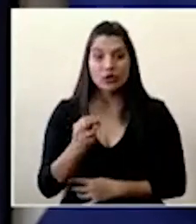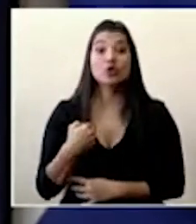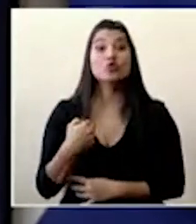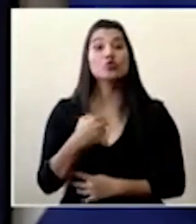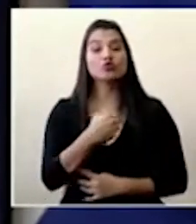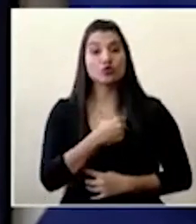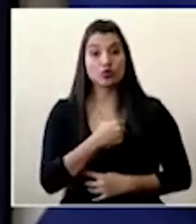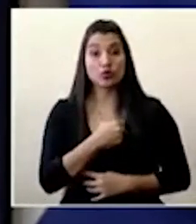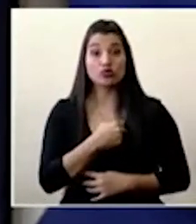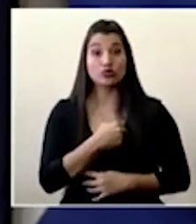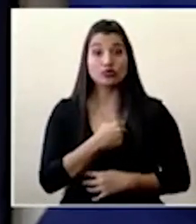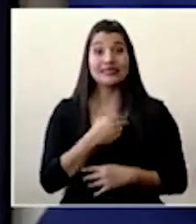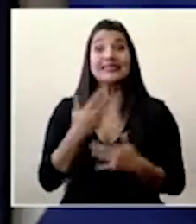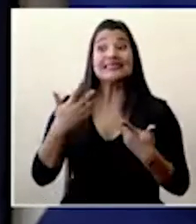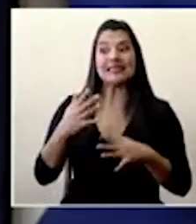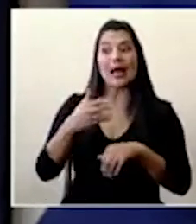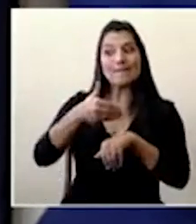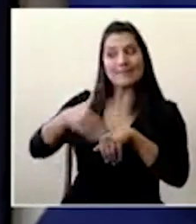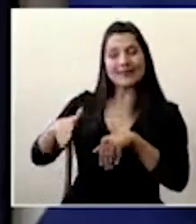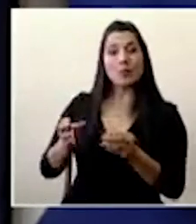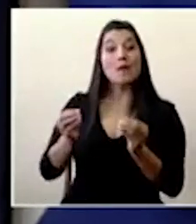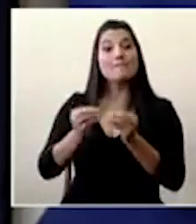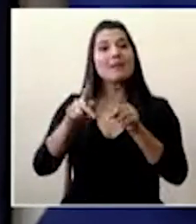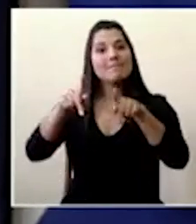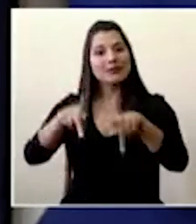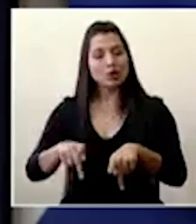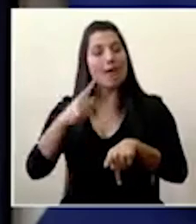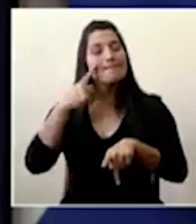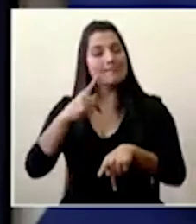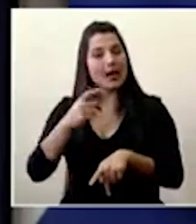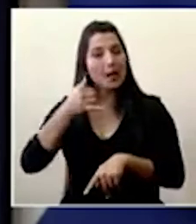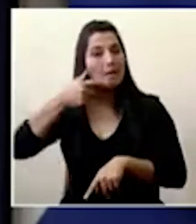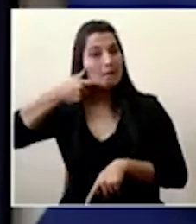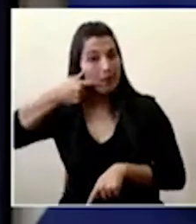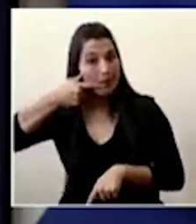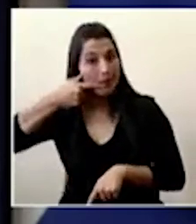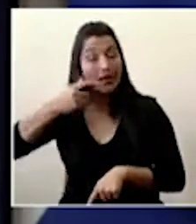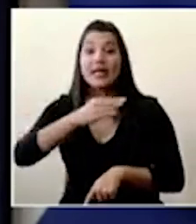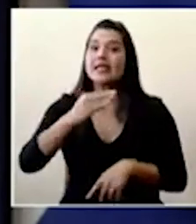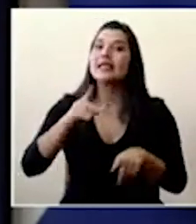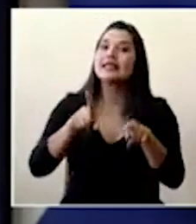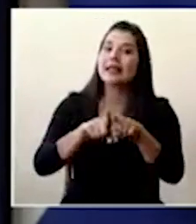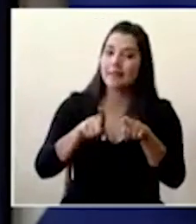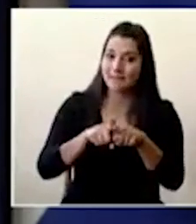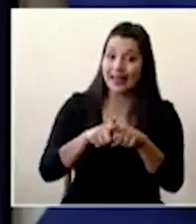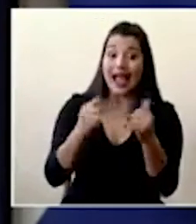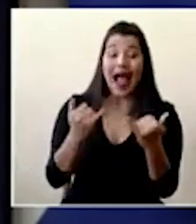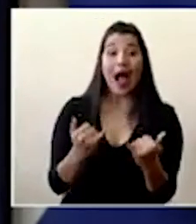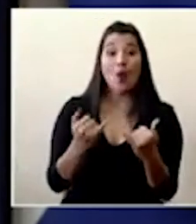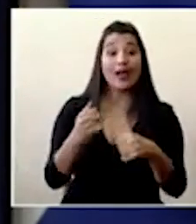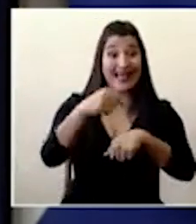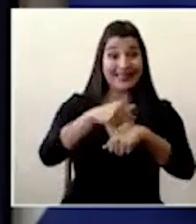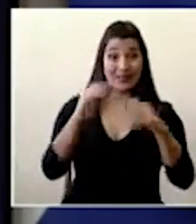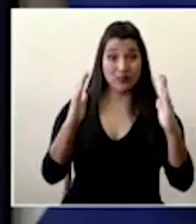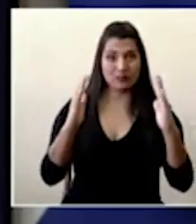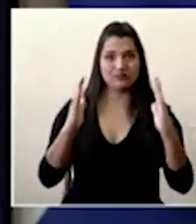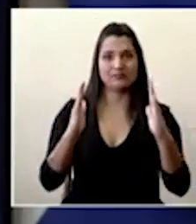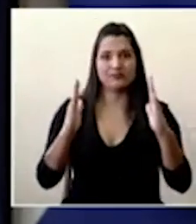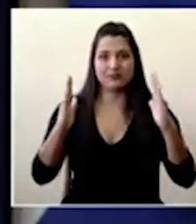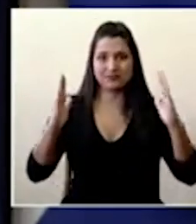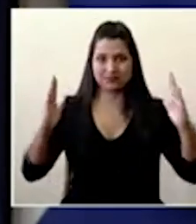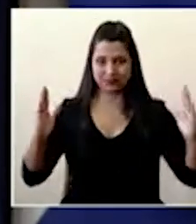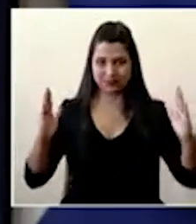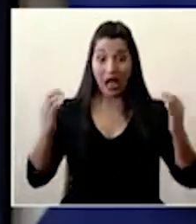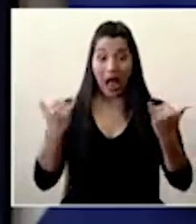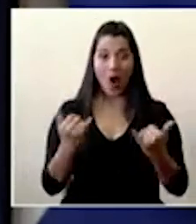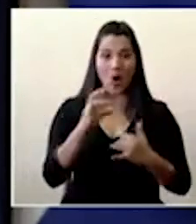aumentado el número de agentes que atienden llamadas y también hemos ampliado el horario para atender llamadas de